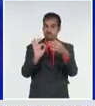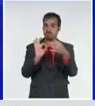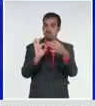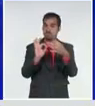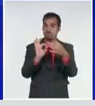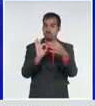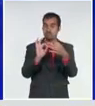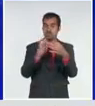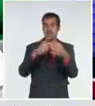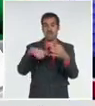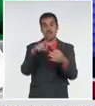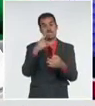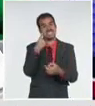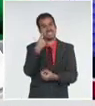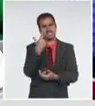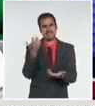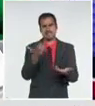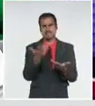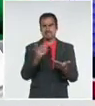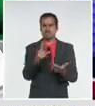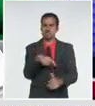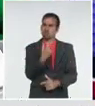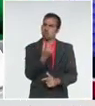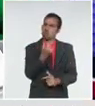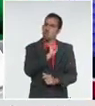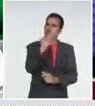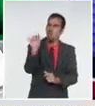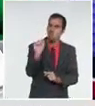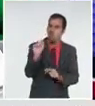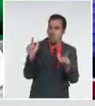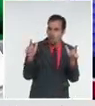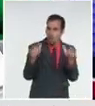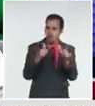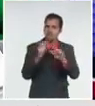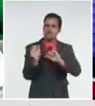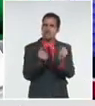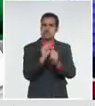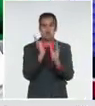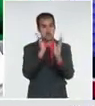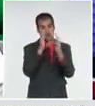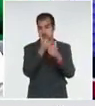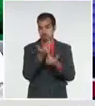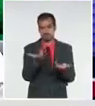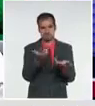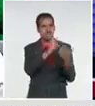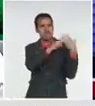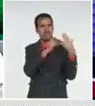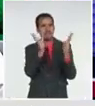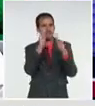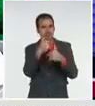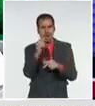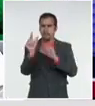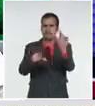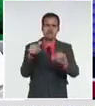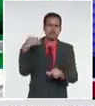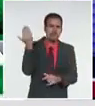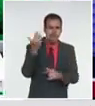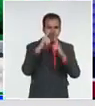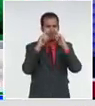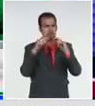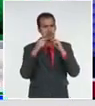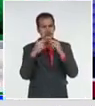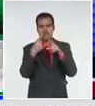demuestra que no logramos que es un comportamiento responsable de toda nuestra población